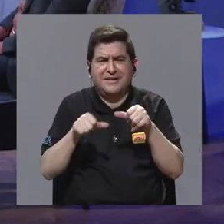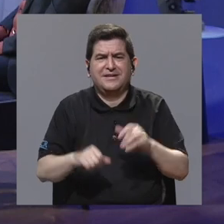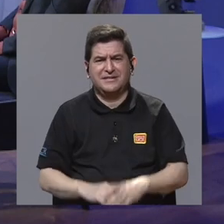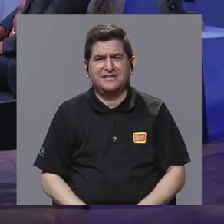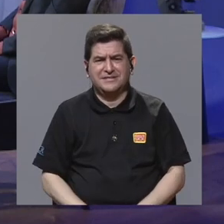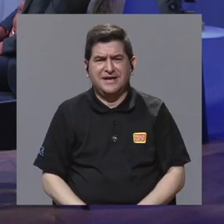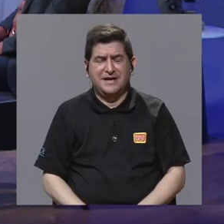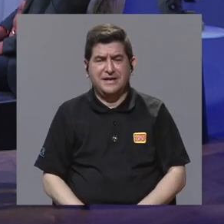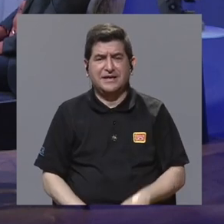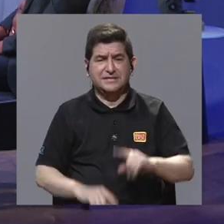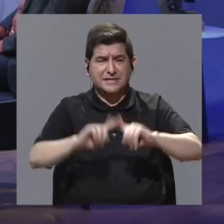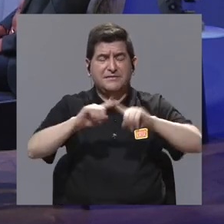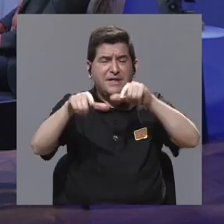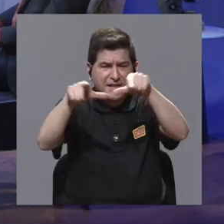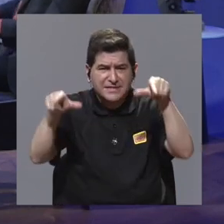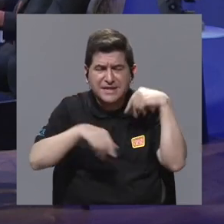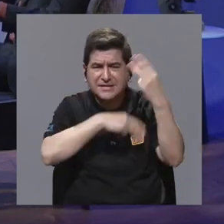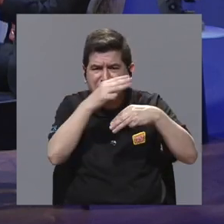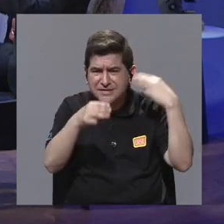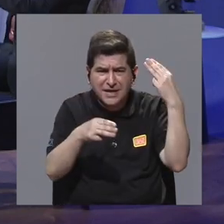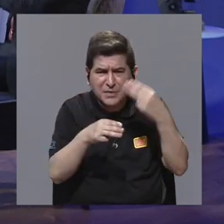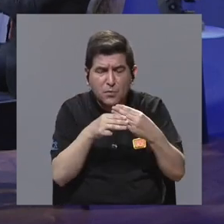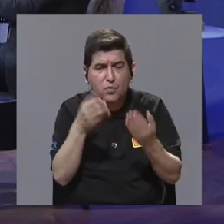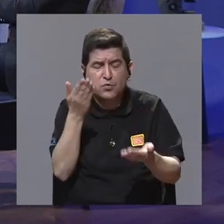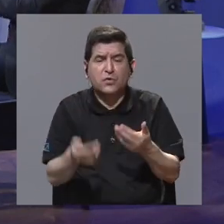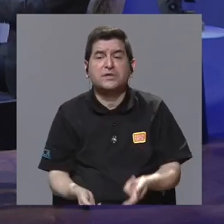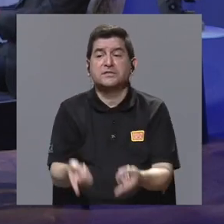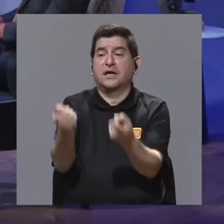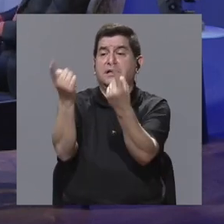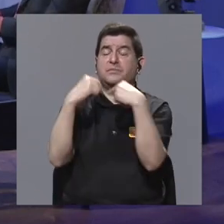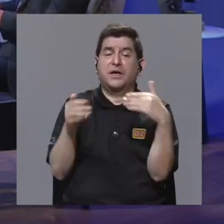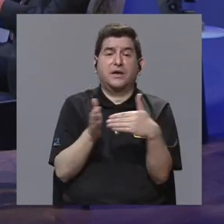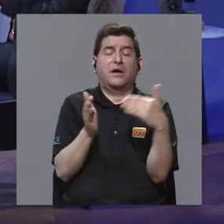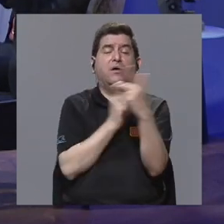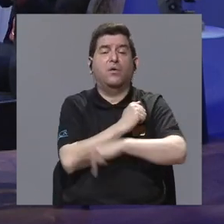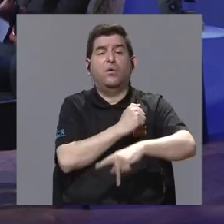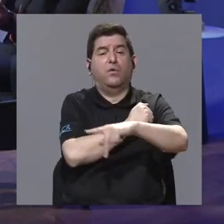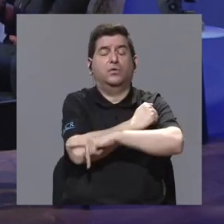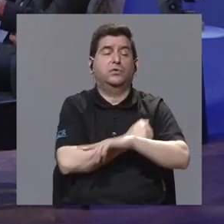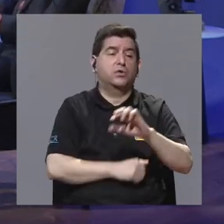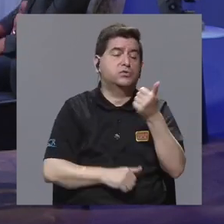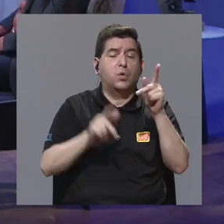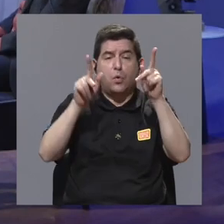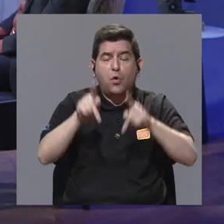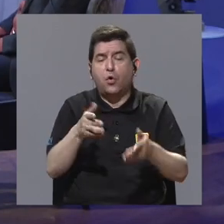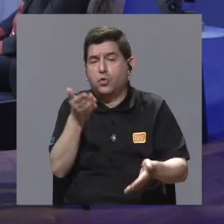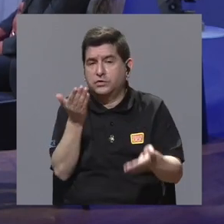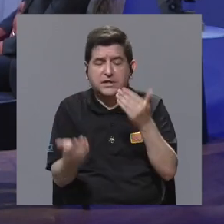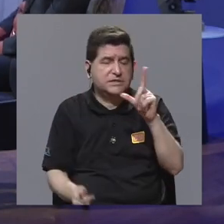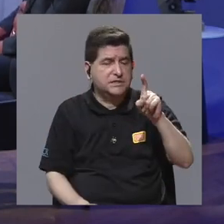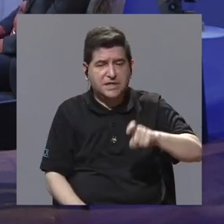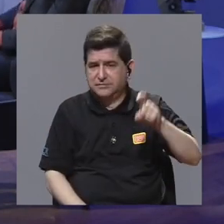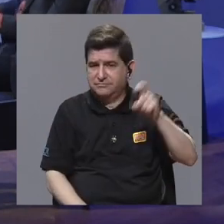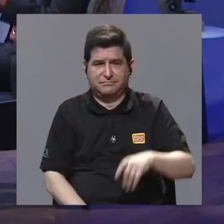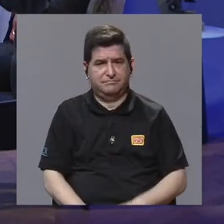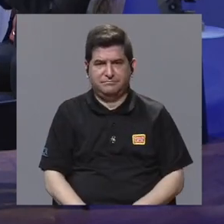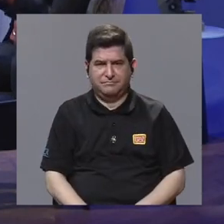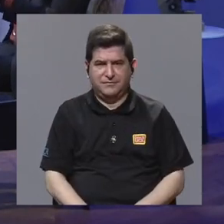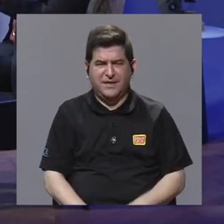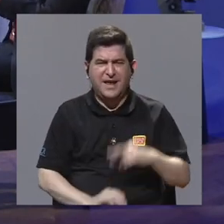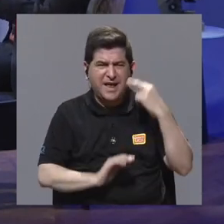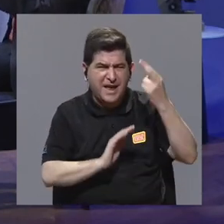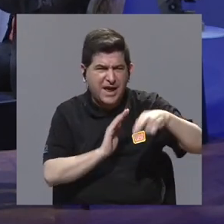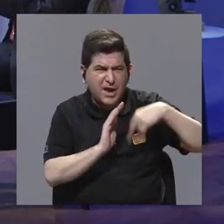mundo que eventualmente regresarían a nuestro país otras personas no necesariamente. ¿Qué